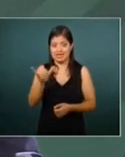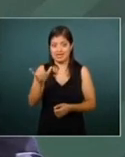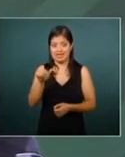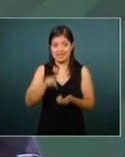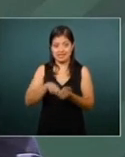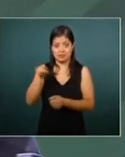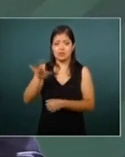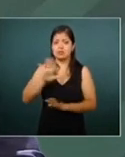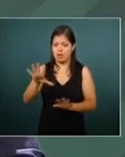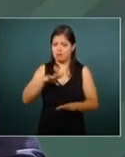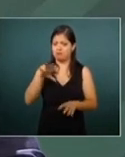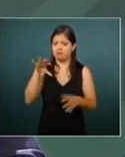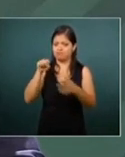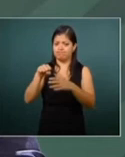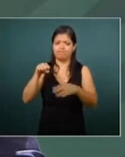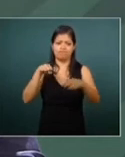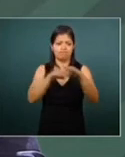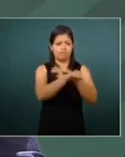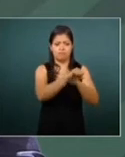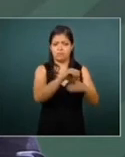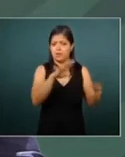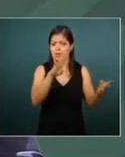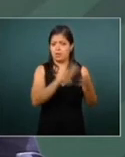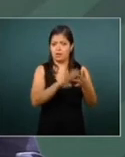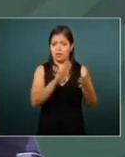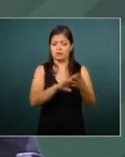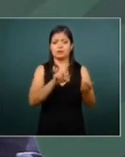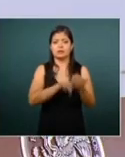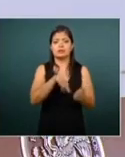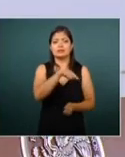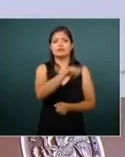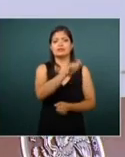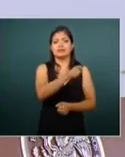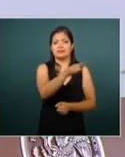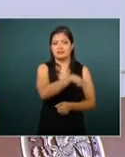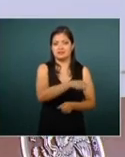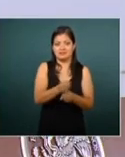y en la cárcel los policías que le ocasionaron la muerte